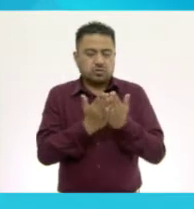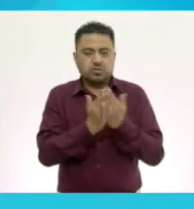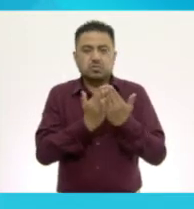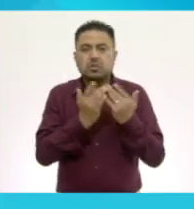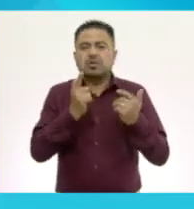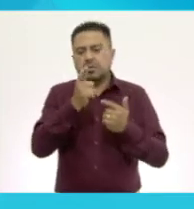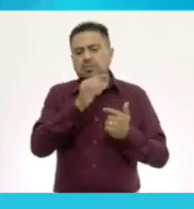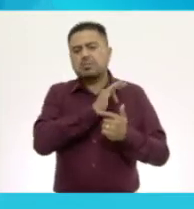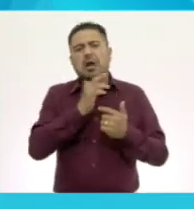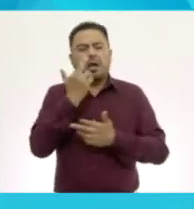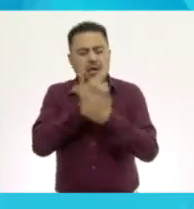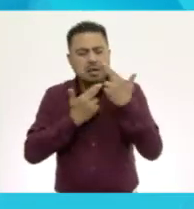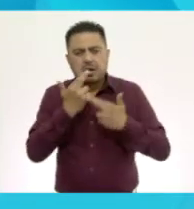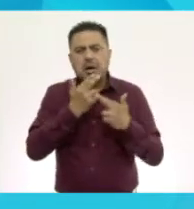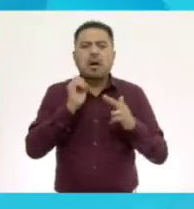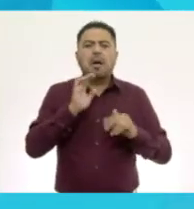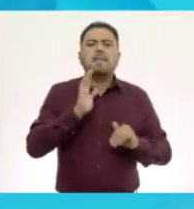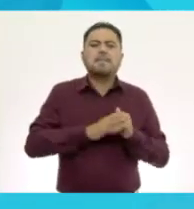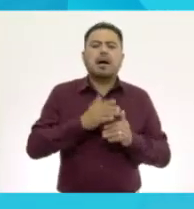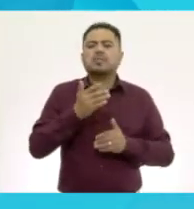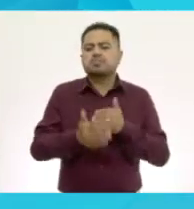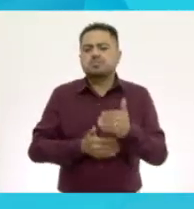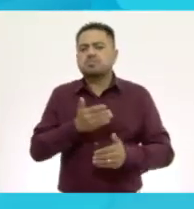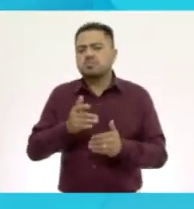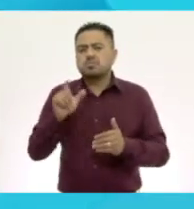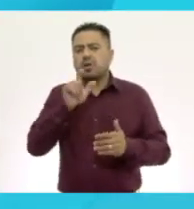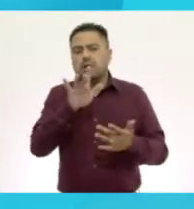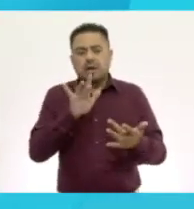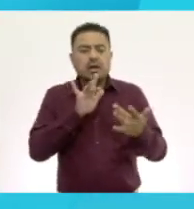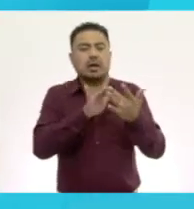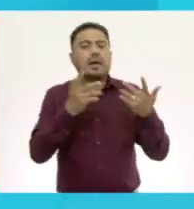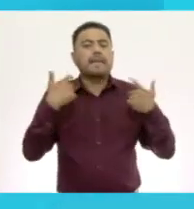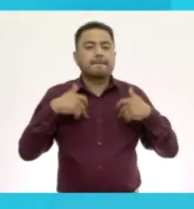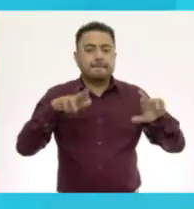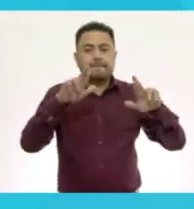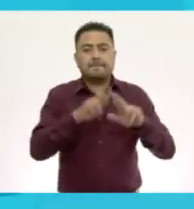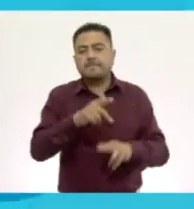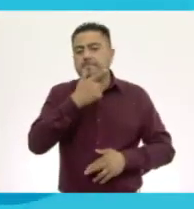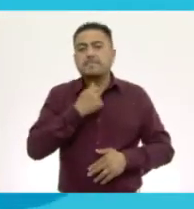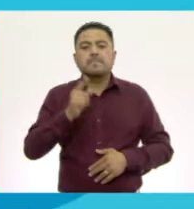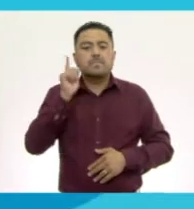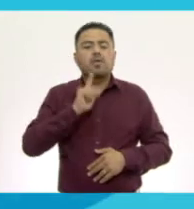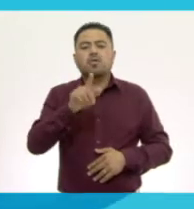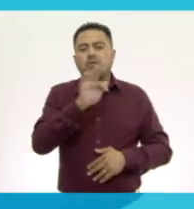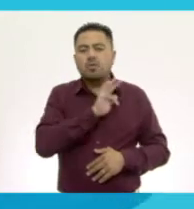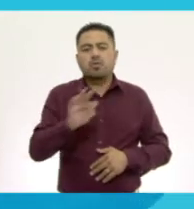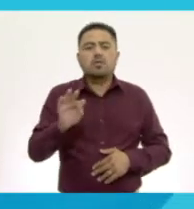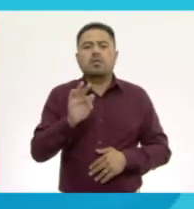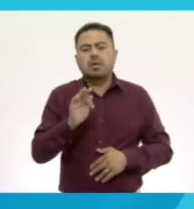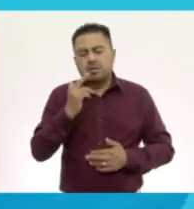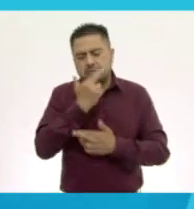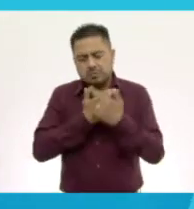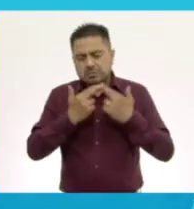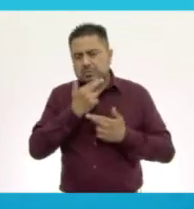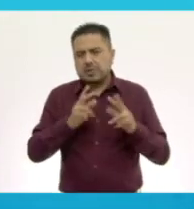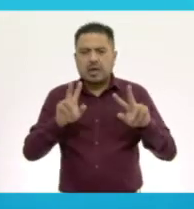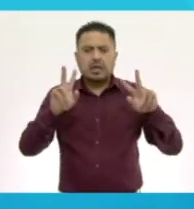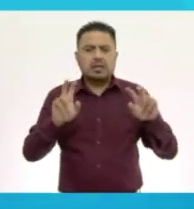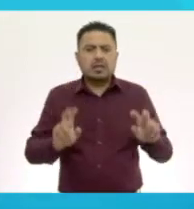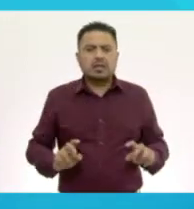revisarlo o si más adelante cuando contactes a tu maestra o a tu maestro puedan repasar este tema.